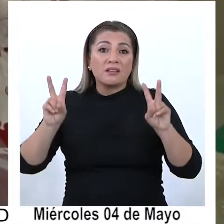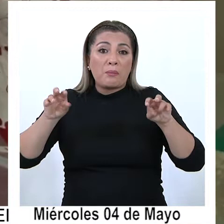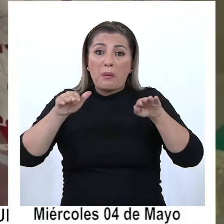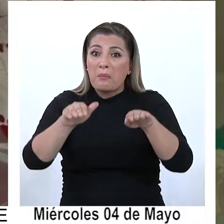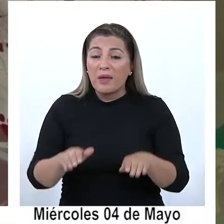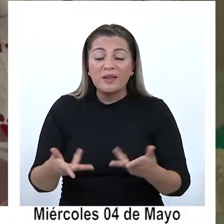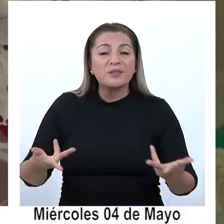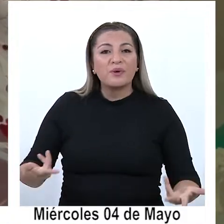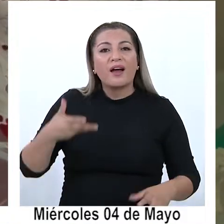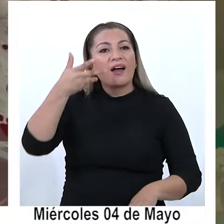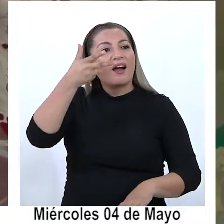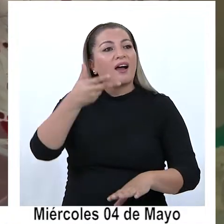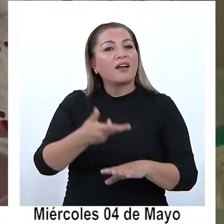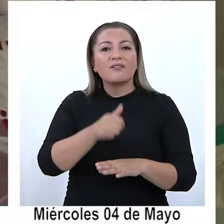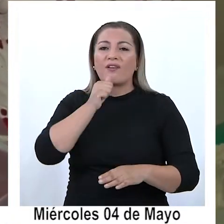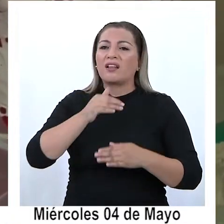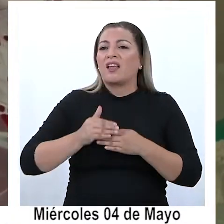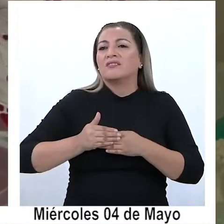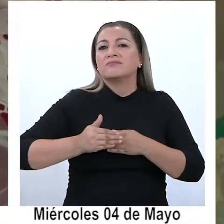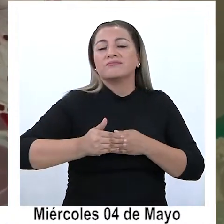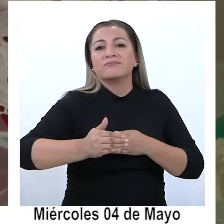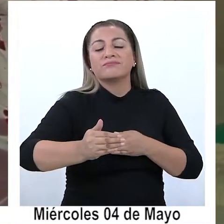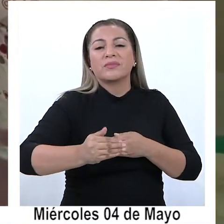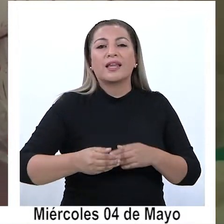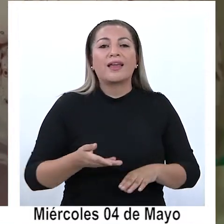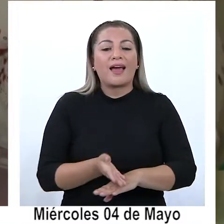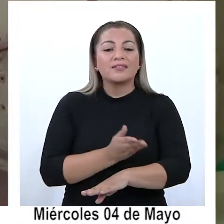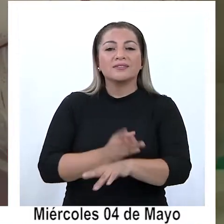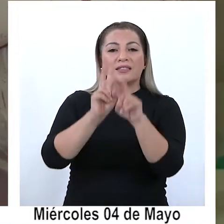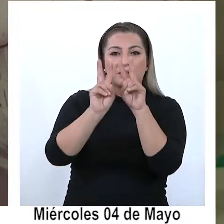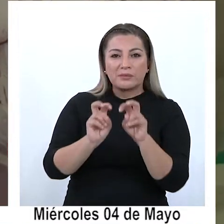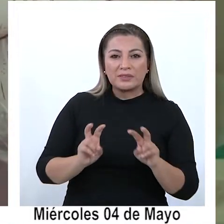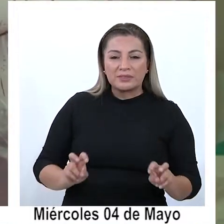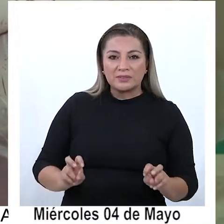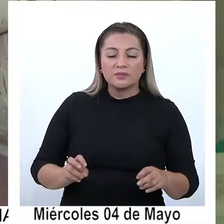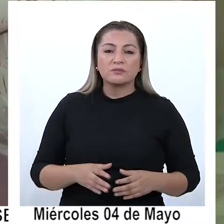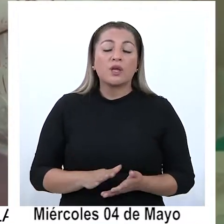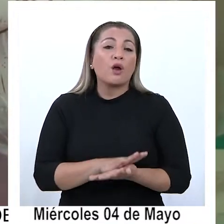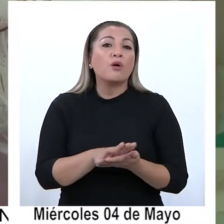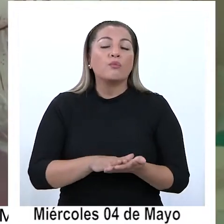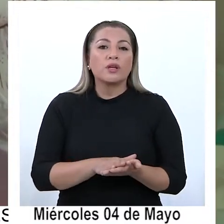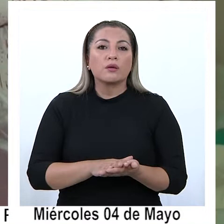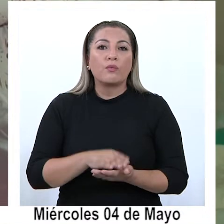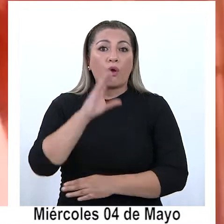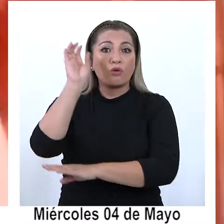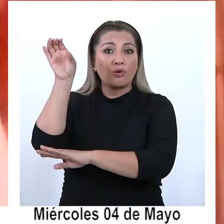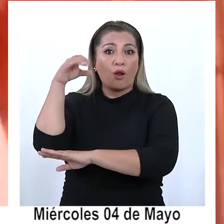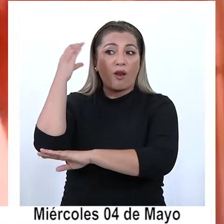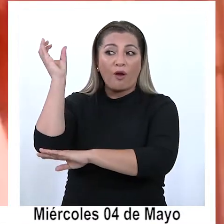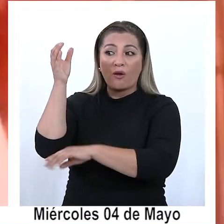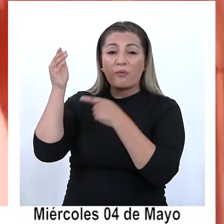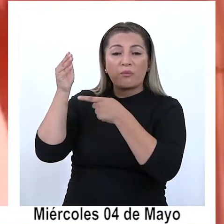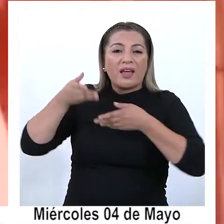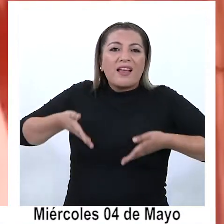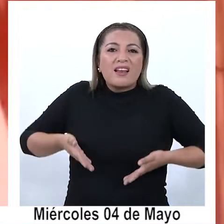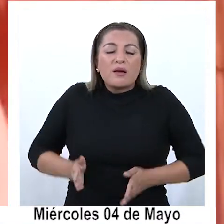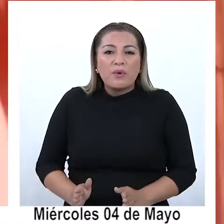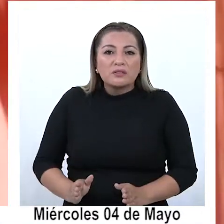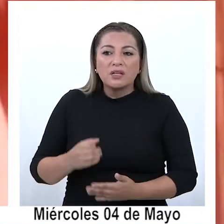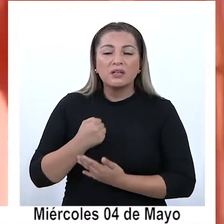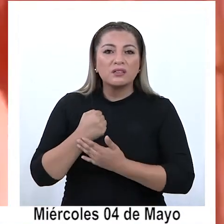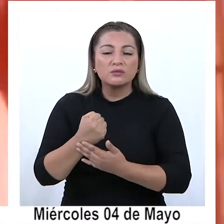esta materia señala un camino a seguir tras la investigación. Por ejemplo, en Colombia, la partería